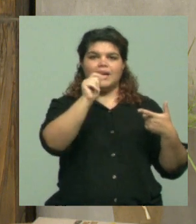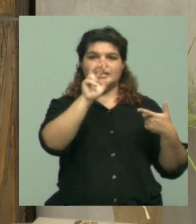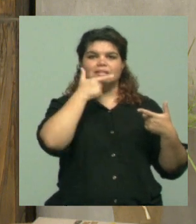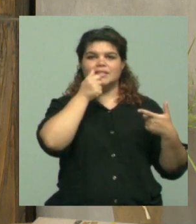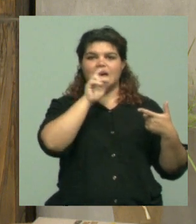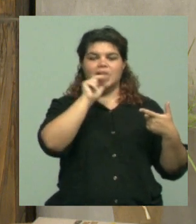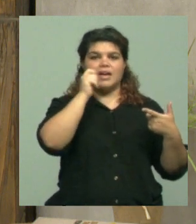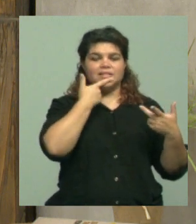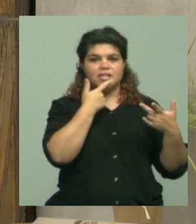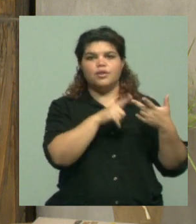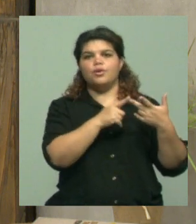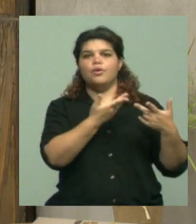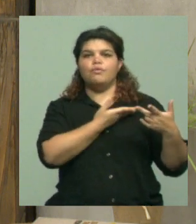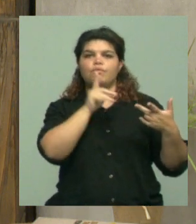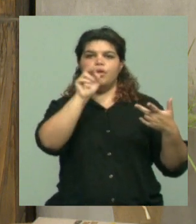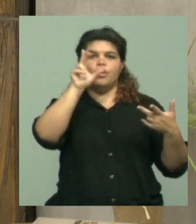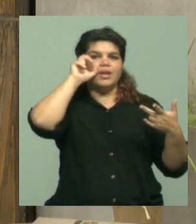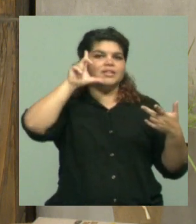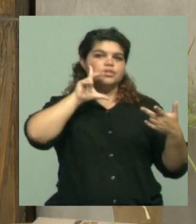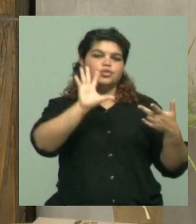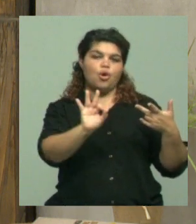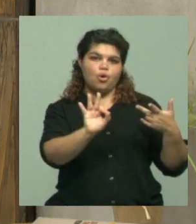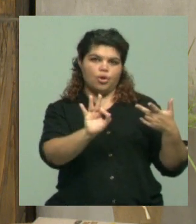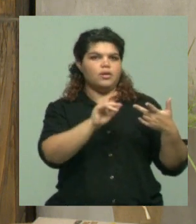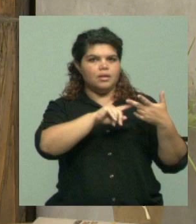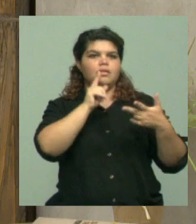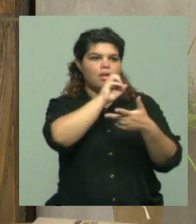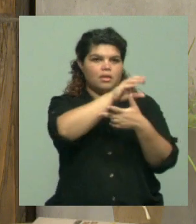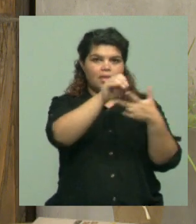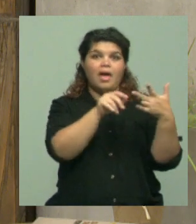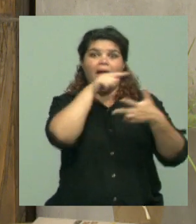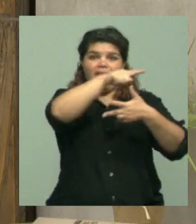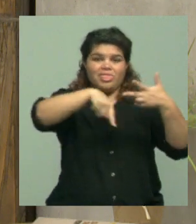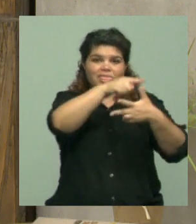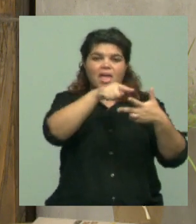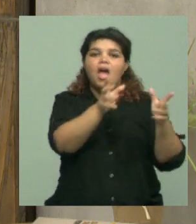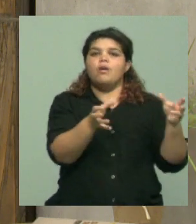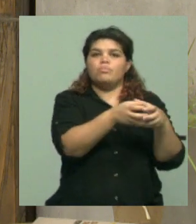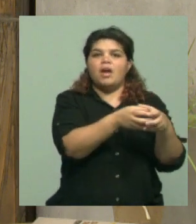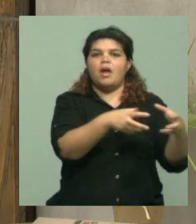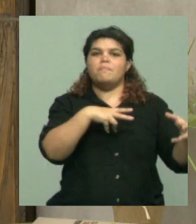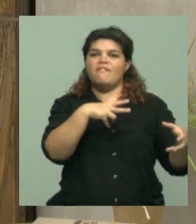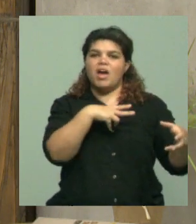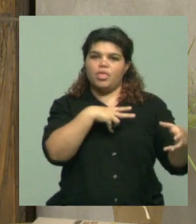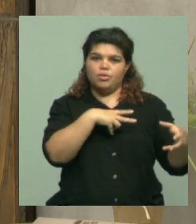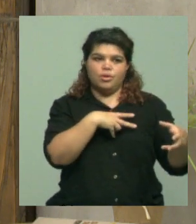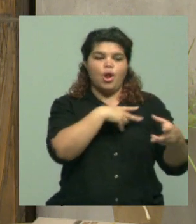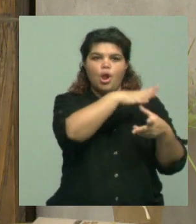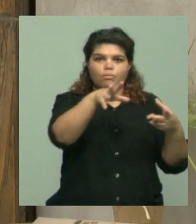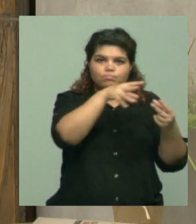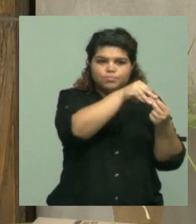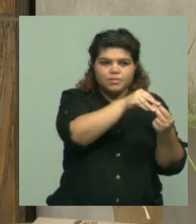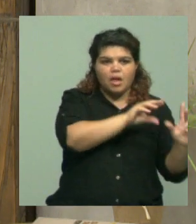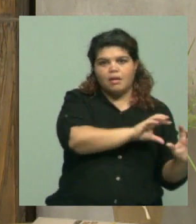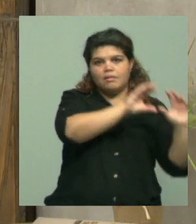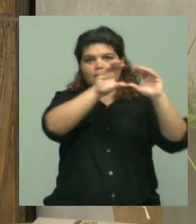Fundación Florencio Fiorini también, que es una empresa privada. Son los tres subsidios de entes privados en los cuales se han complementado con